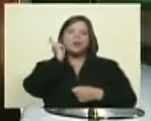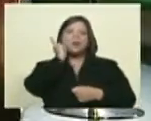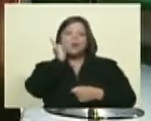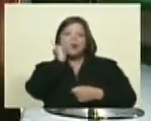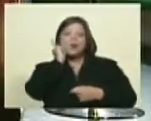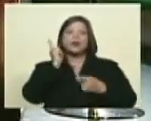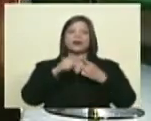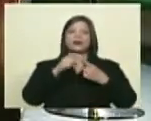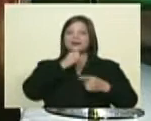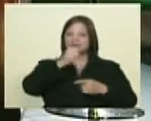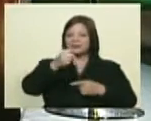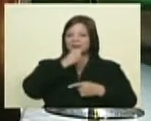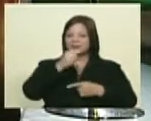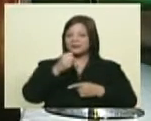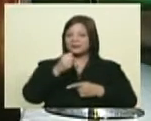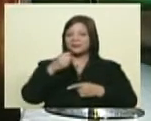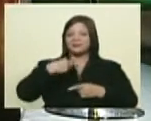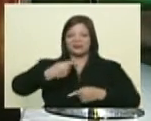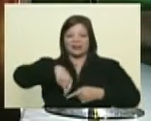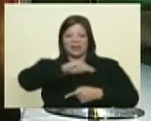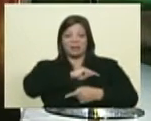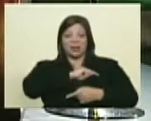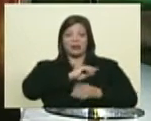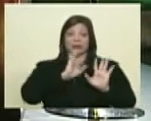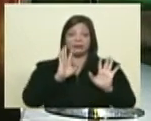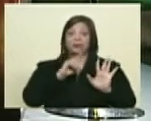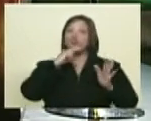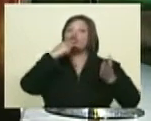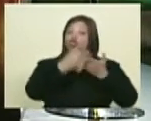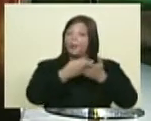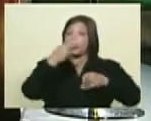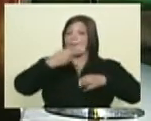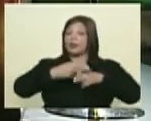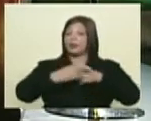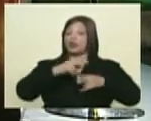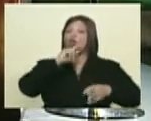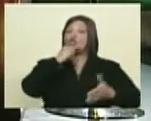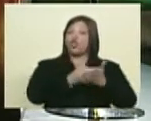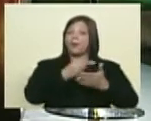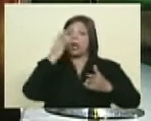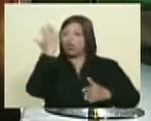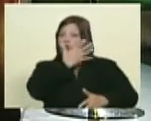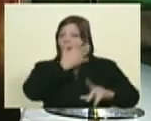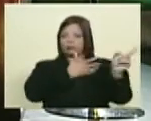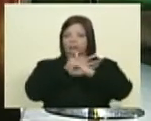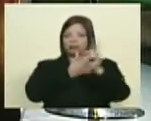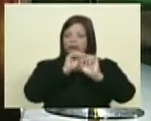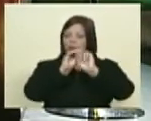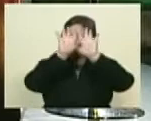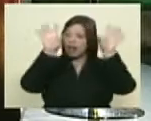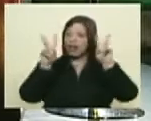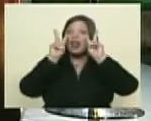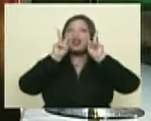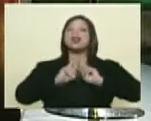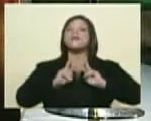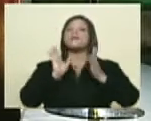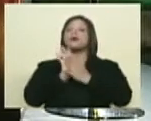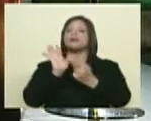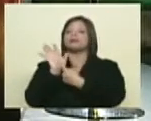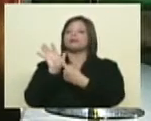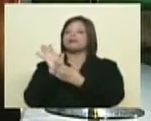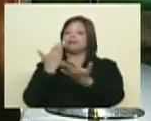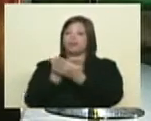cubriendo el país de España. Y todo viene con nombre y apellidos, para que no haya ninguna duda de la transparencia de la información y de las citas,